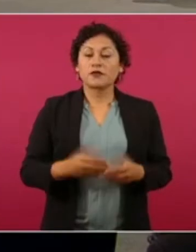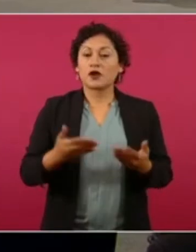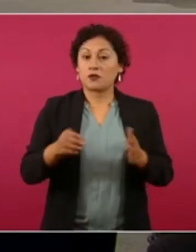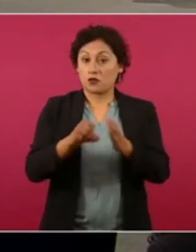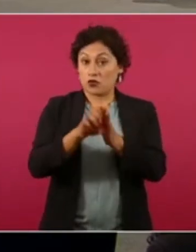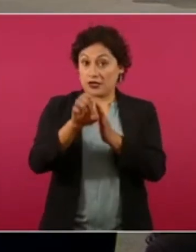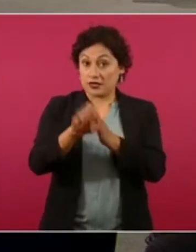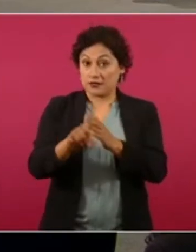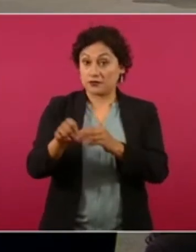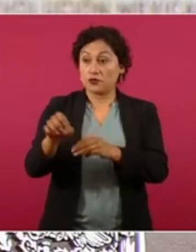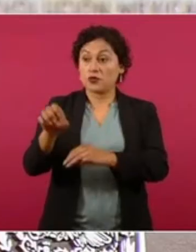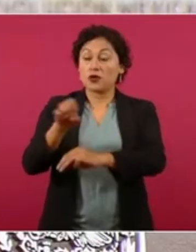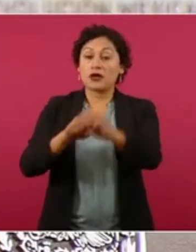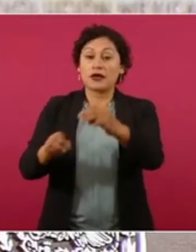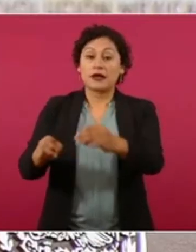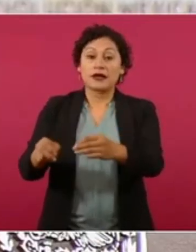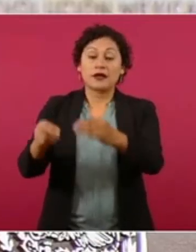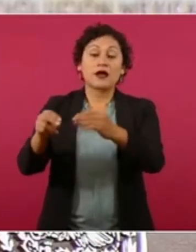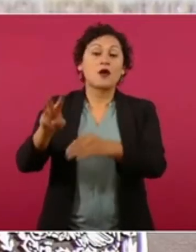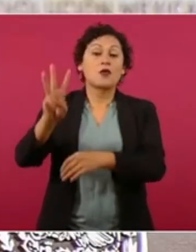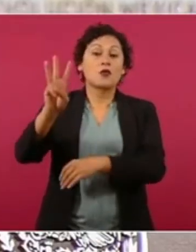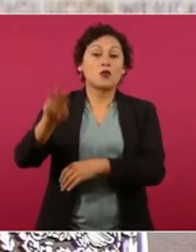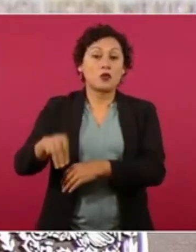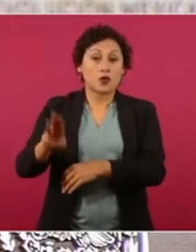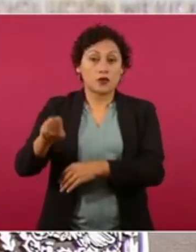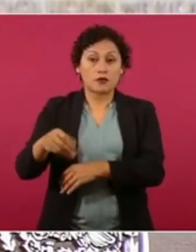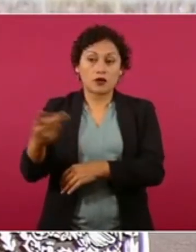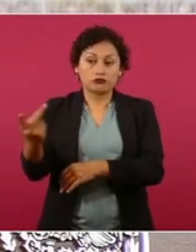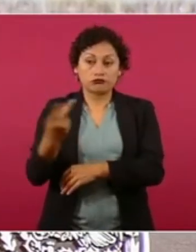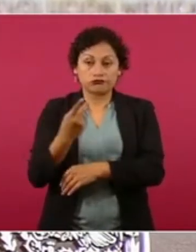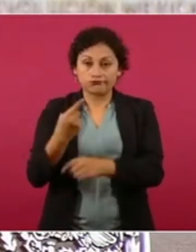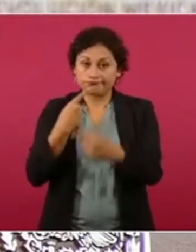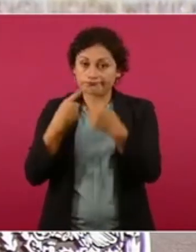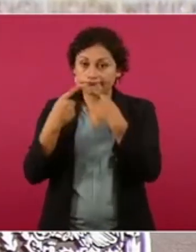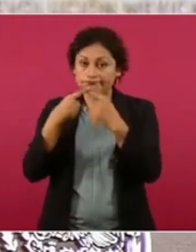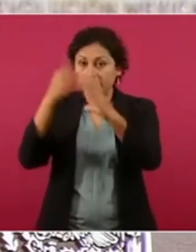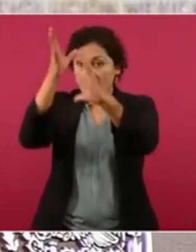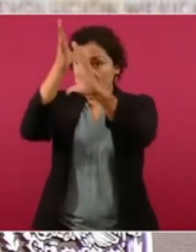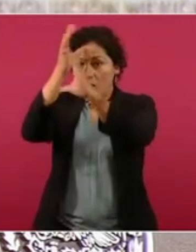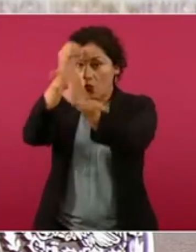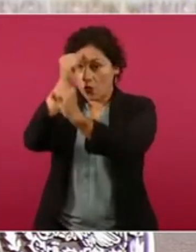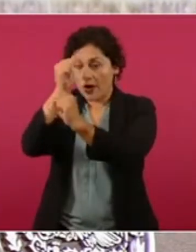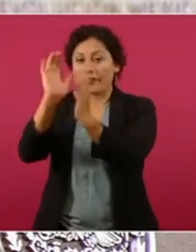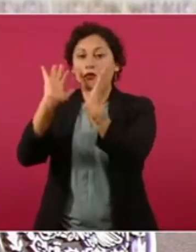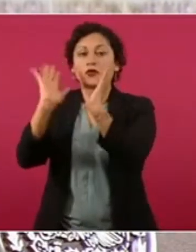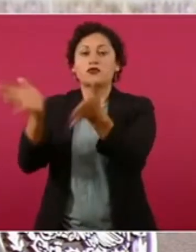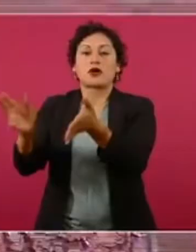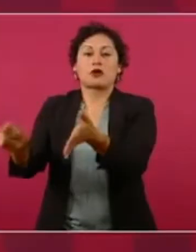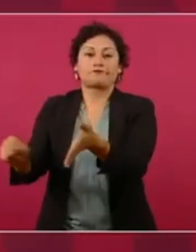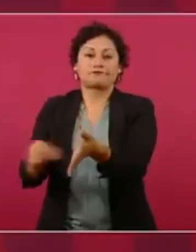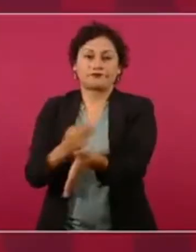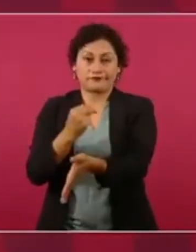llegó a un acuerdo para que